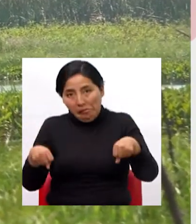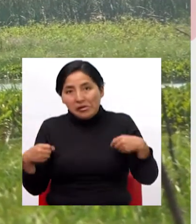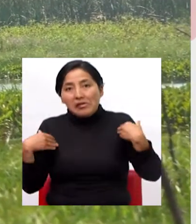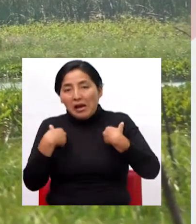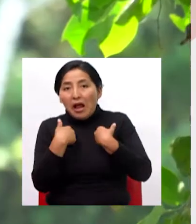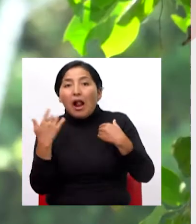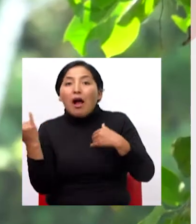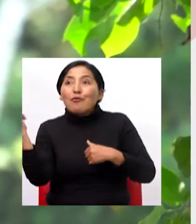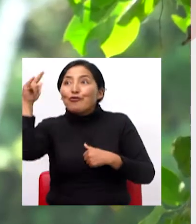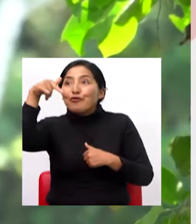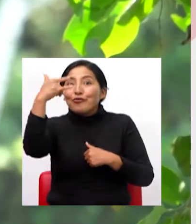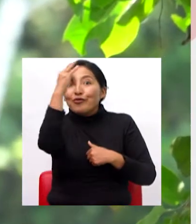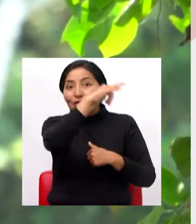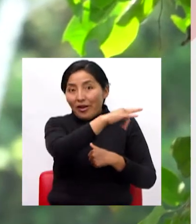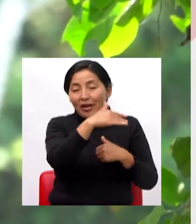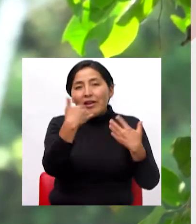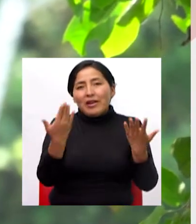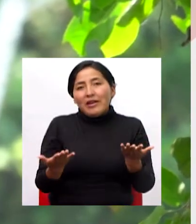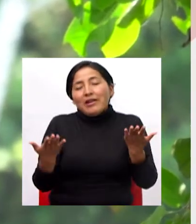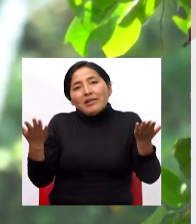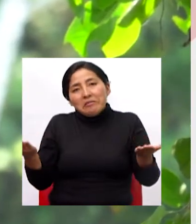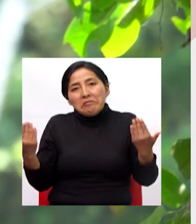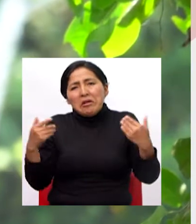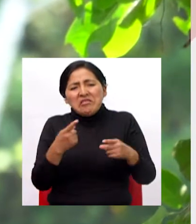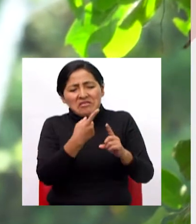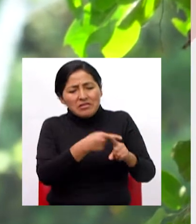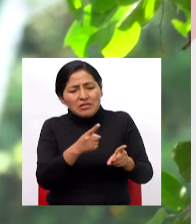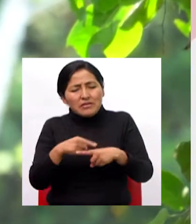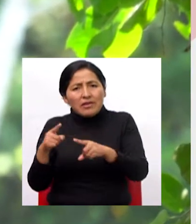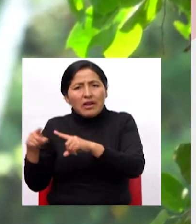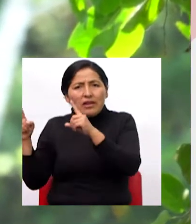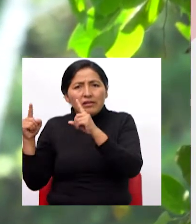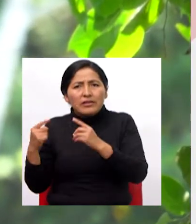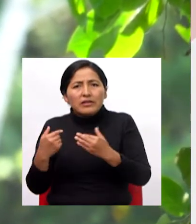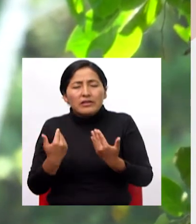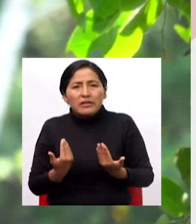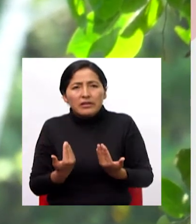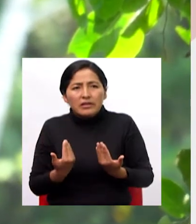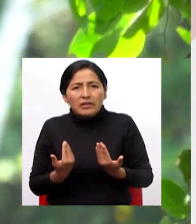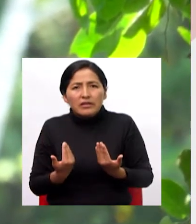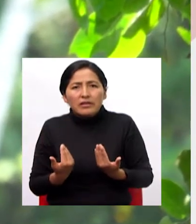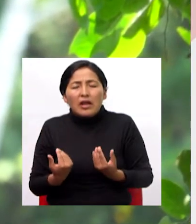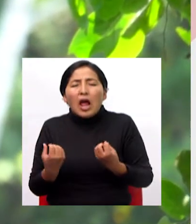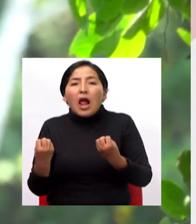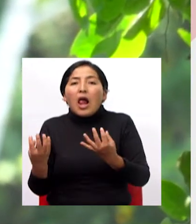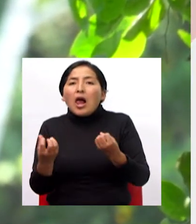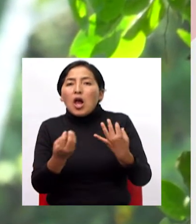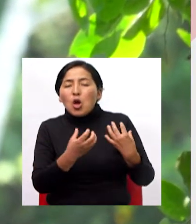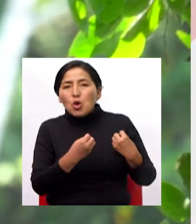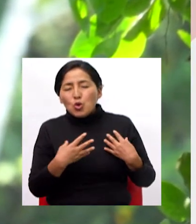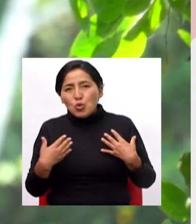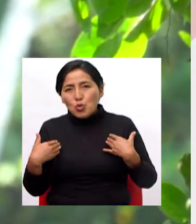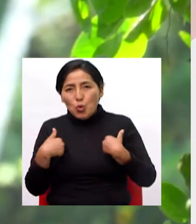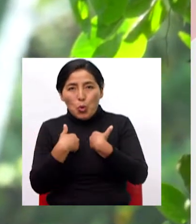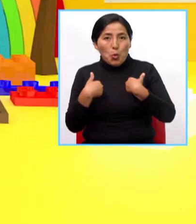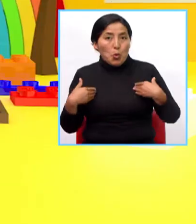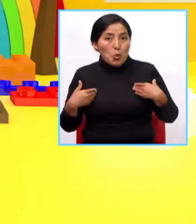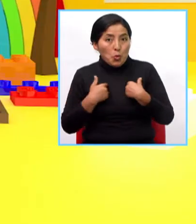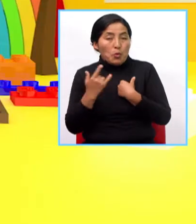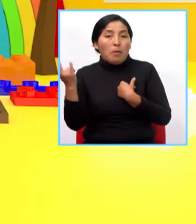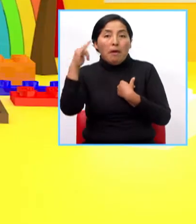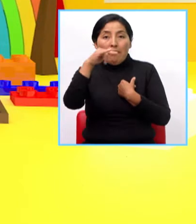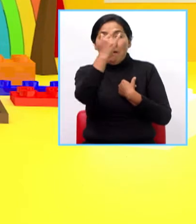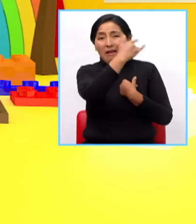hay una gran variedad como podemos observar hay demasiada variedad de animales aéreos